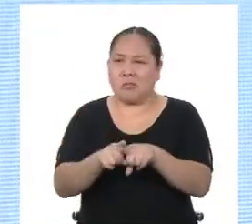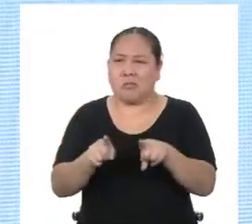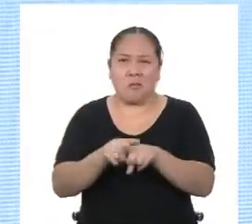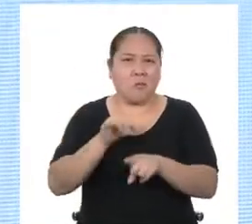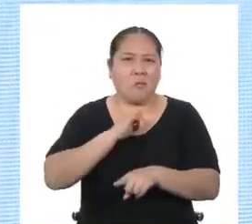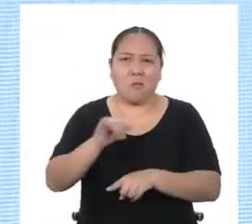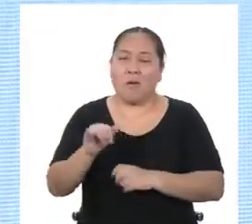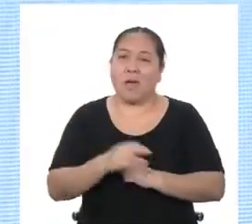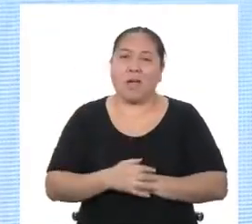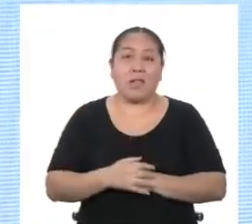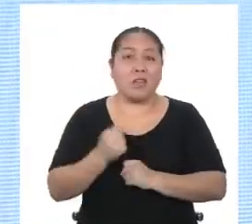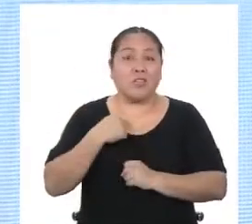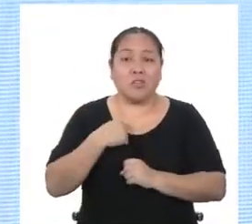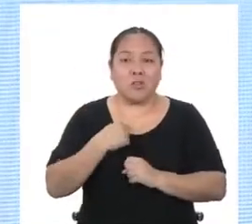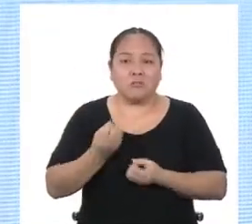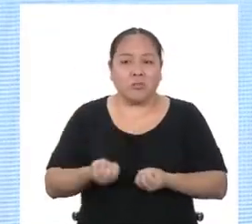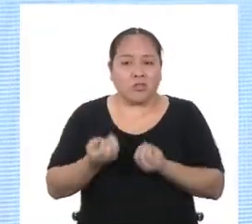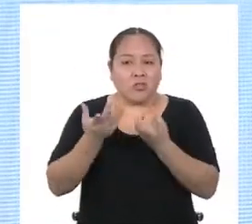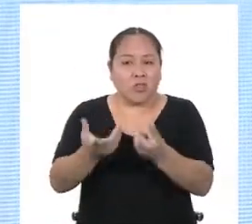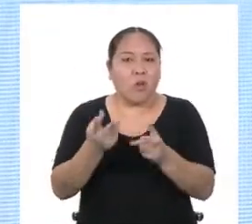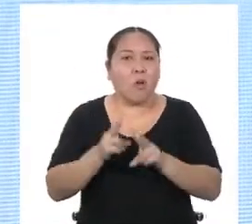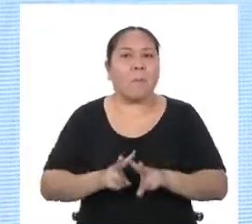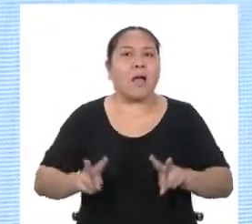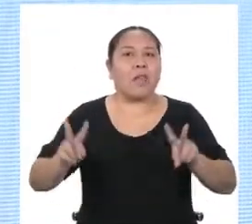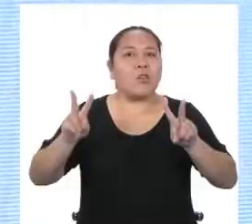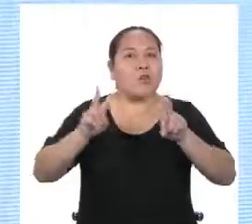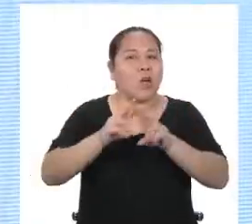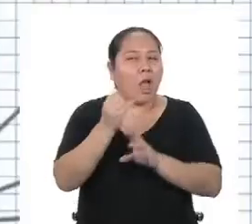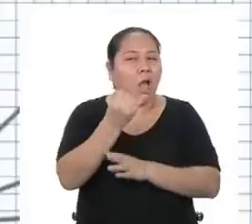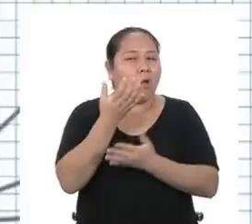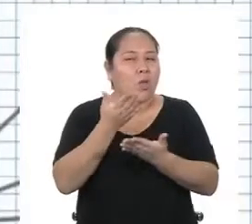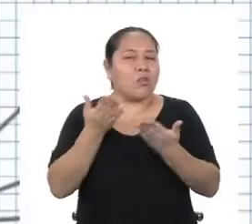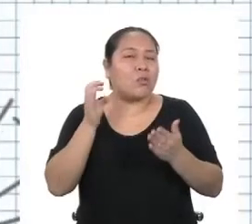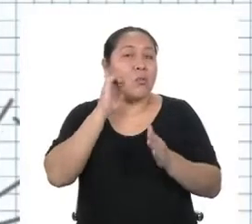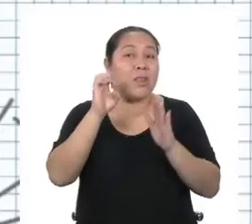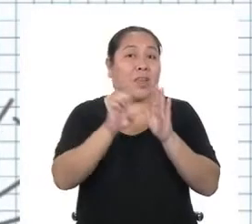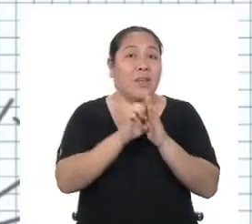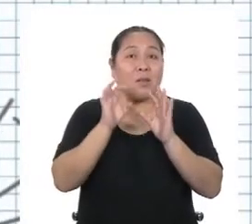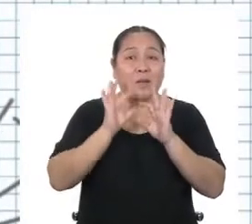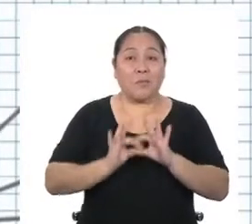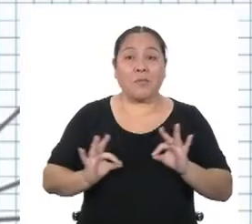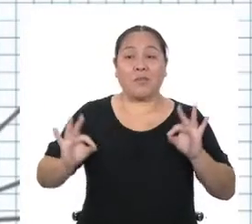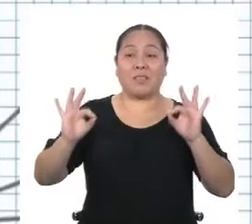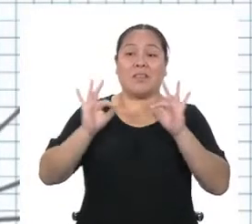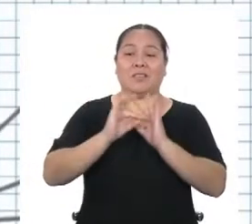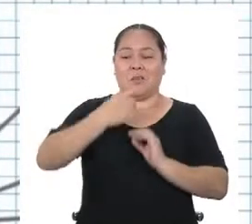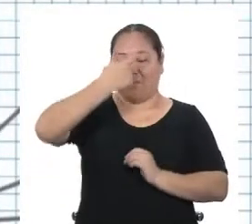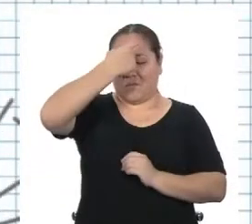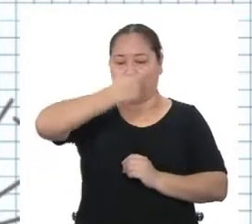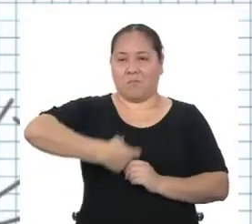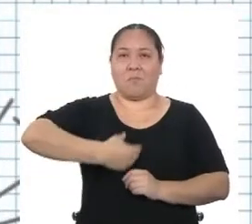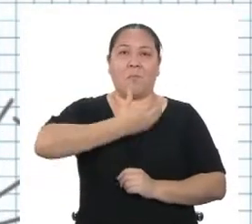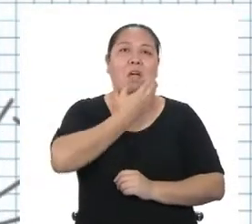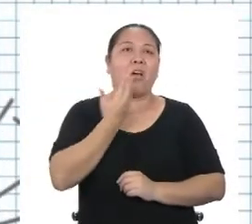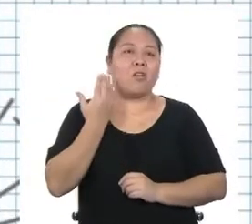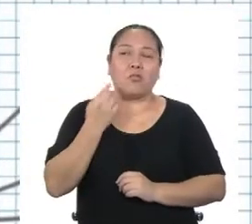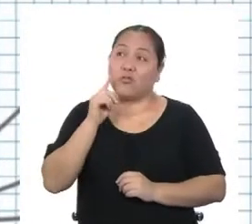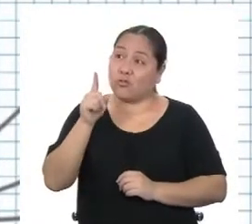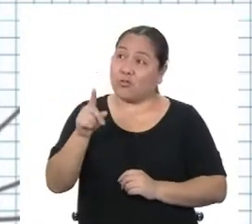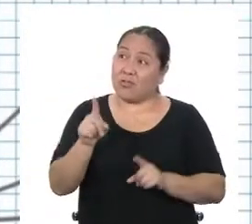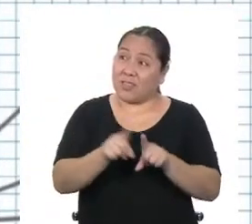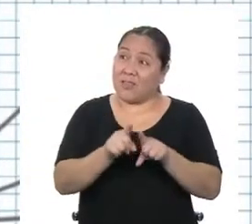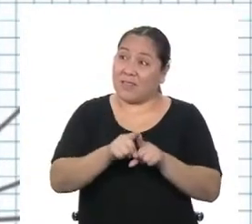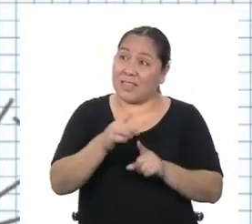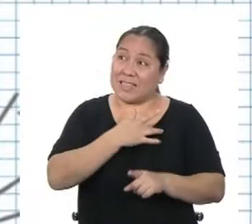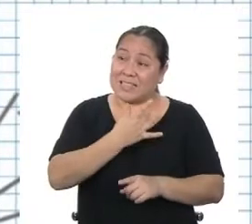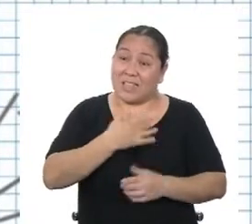le estoy dando más valor a algunas cosas, como la importancia de ser un mejor ciudadano. ¿Tú también te estás sintiendo